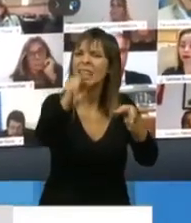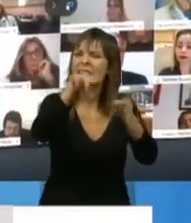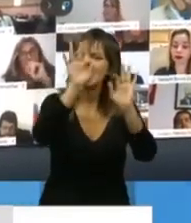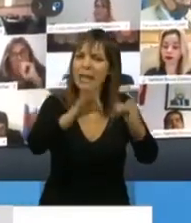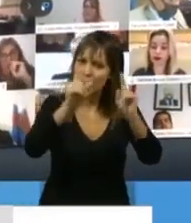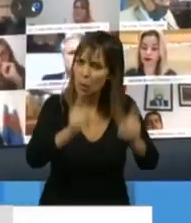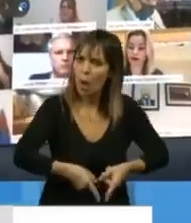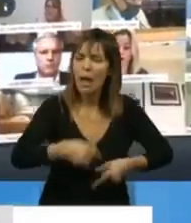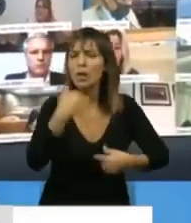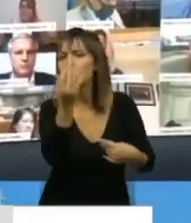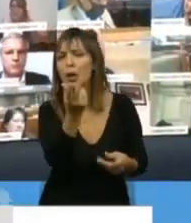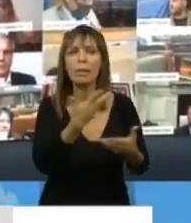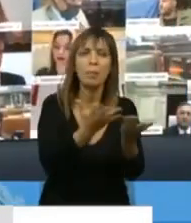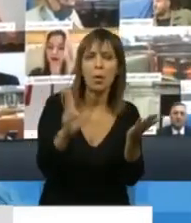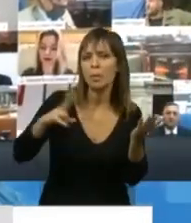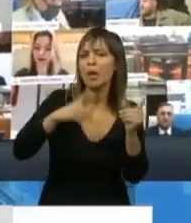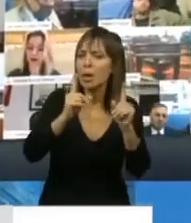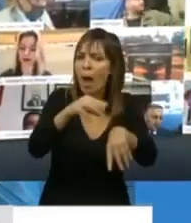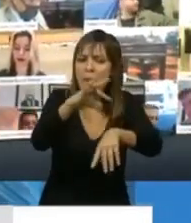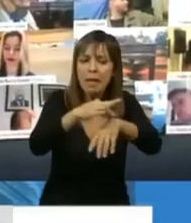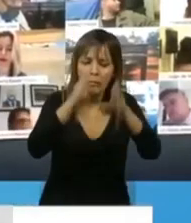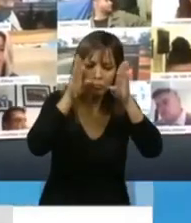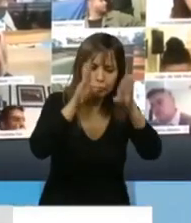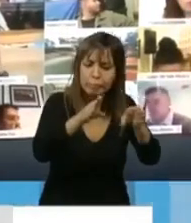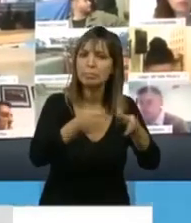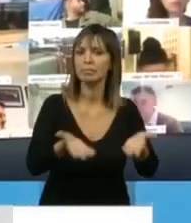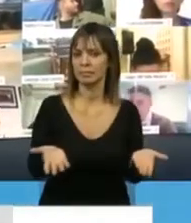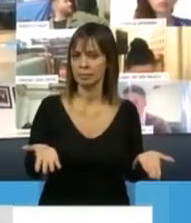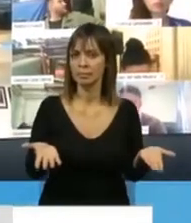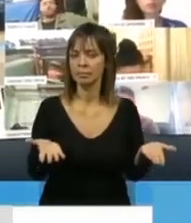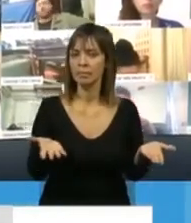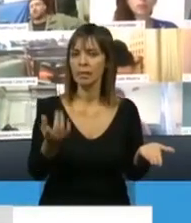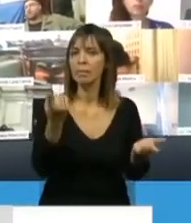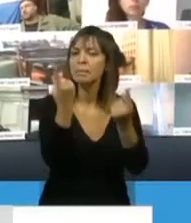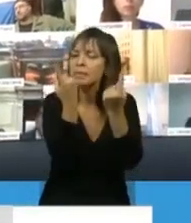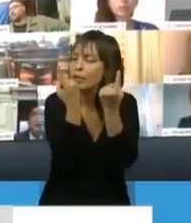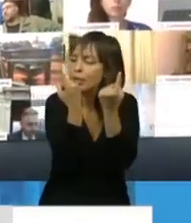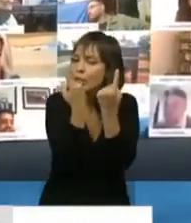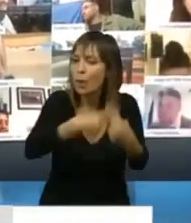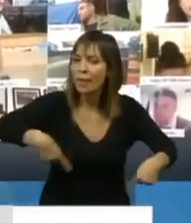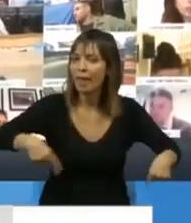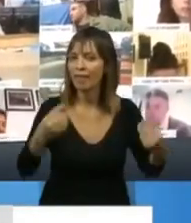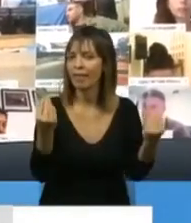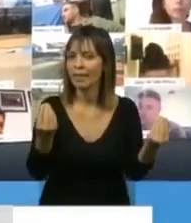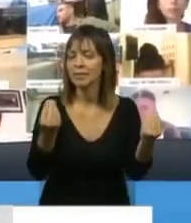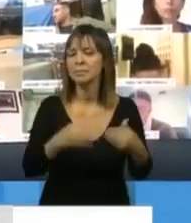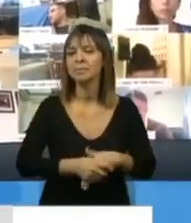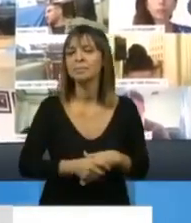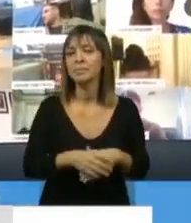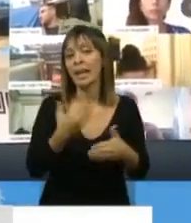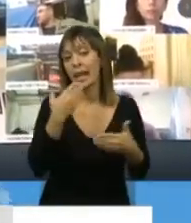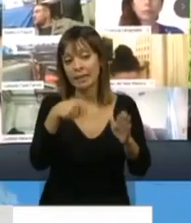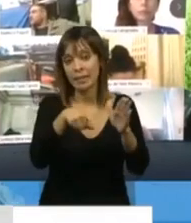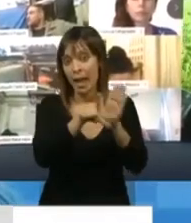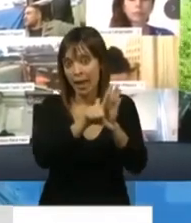alcance para poder sacarlo adelante. Entonces, la novedad probablemente que introduzca esta ley